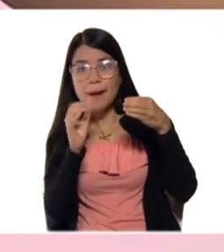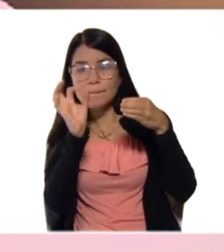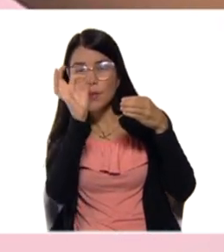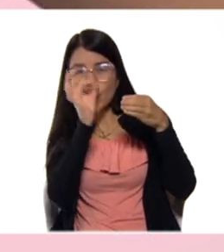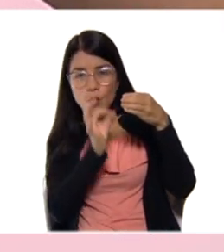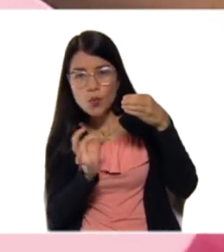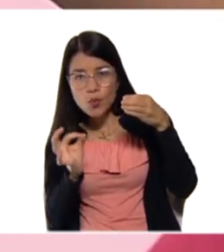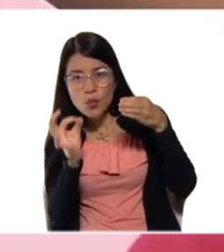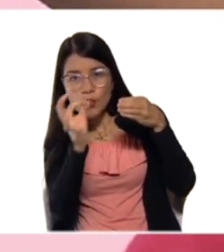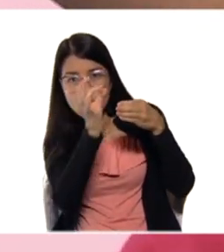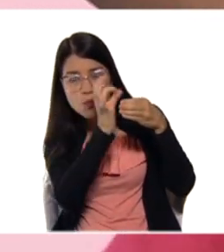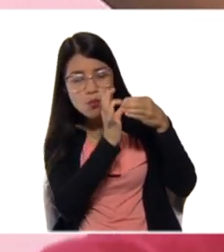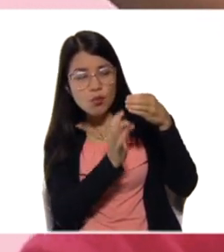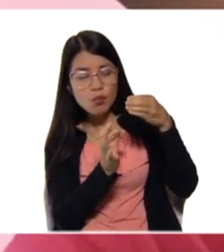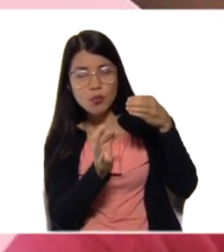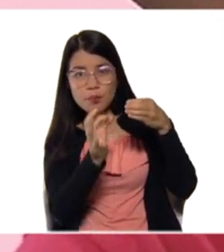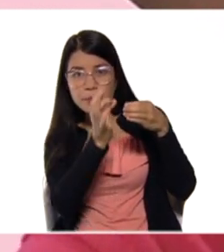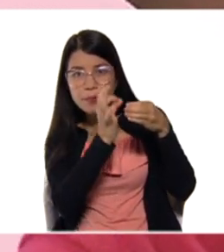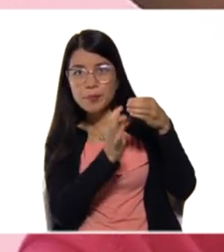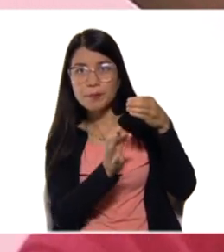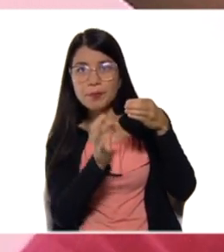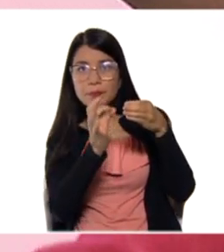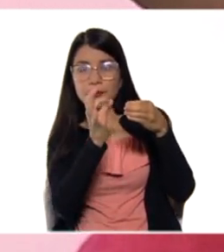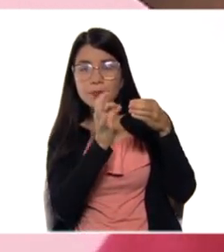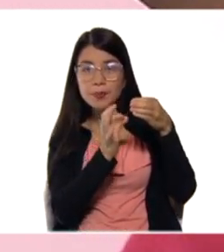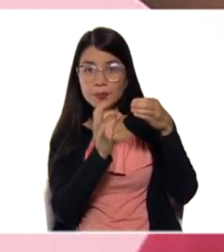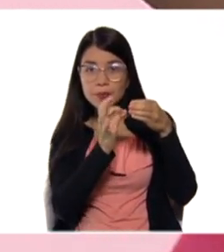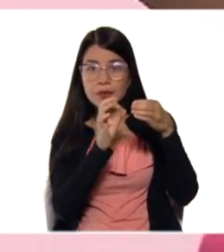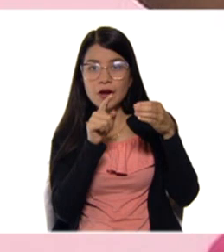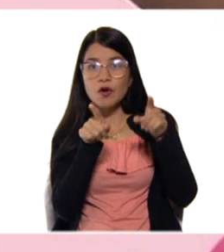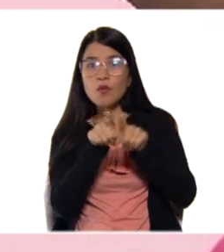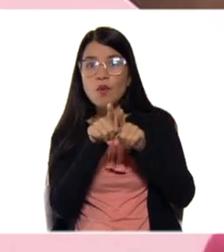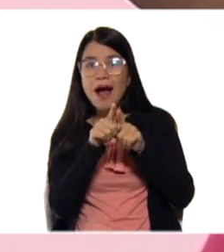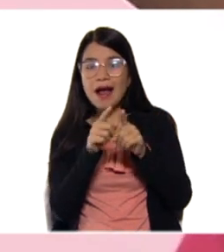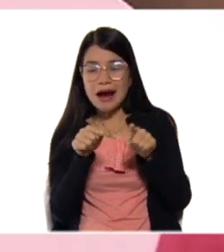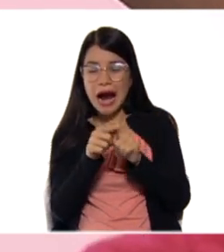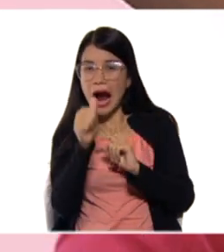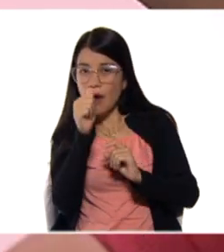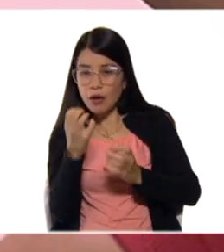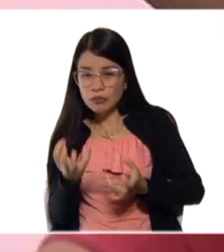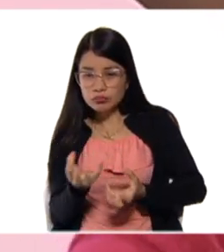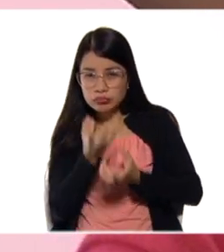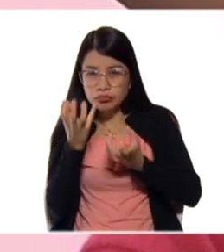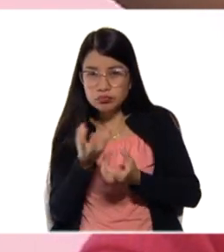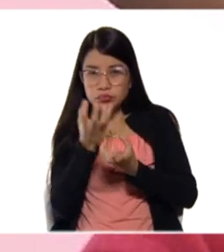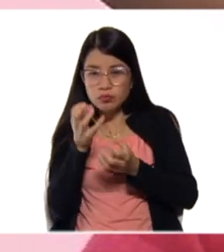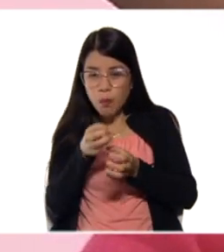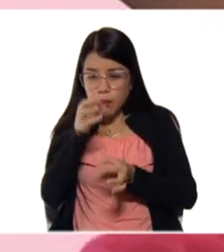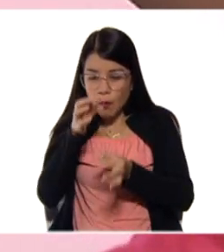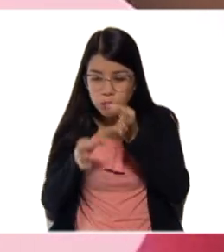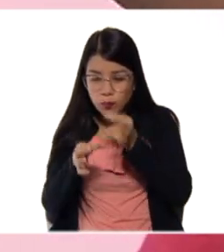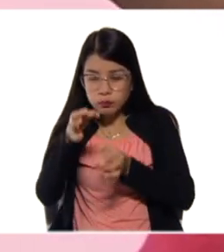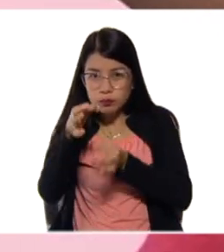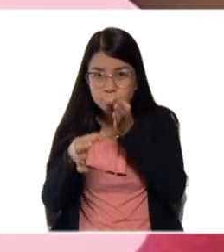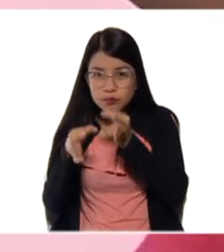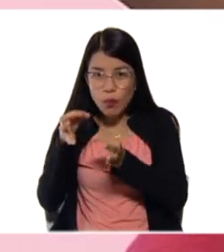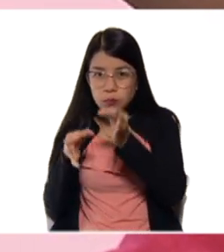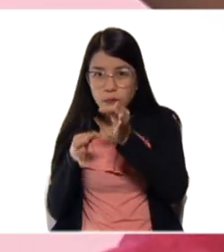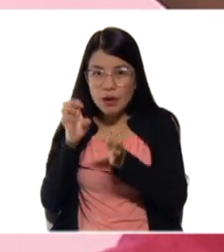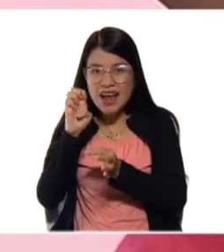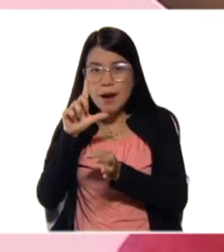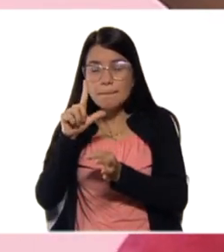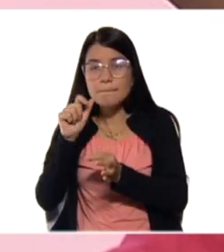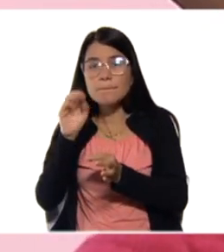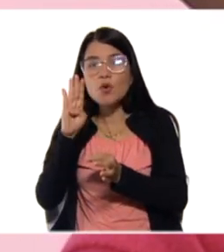producto de la ebullición del agua. Cuando el agua pasa a estado gaseoso y se enfría,